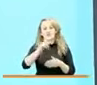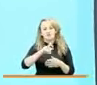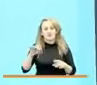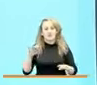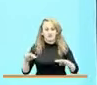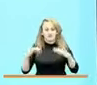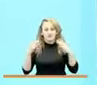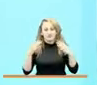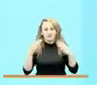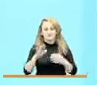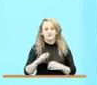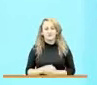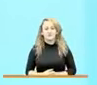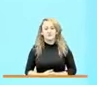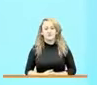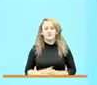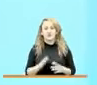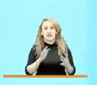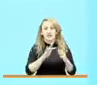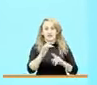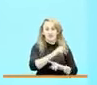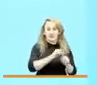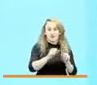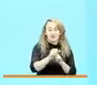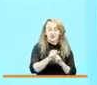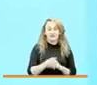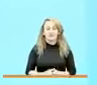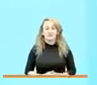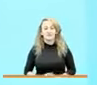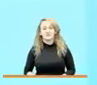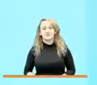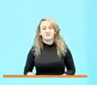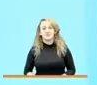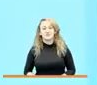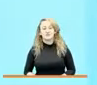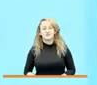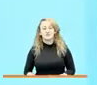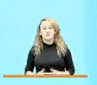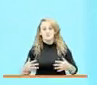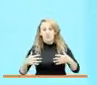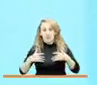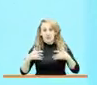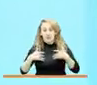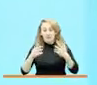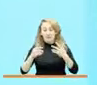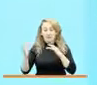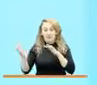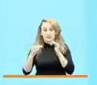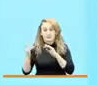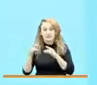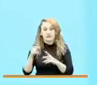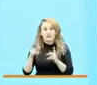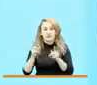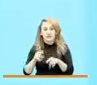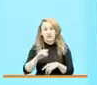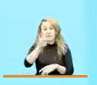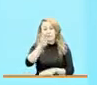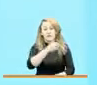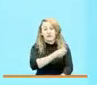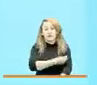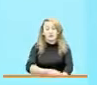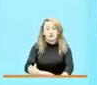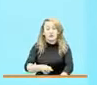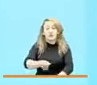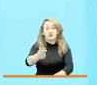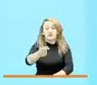transmisión en redes sociales. A las víctimas del conflicto armado, nueve millones, casi